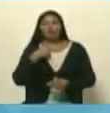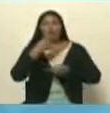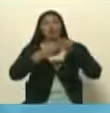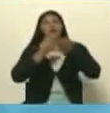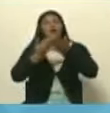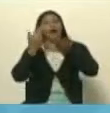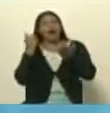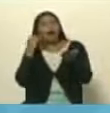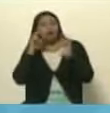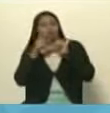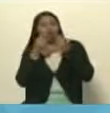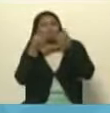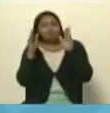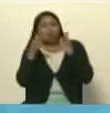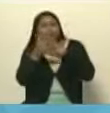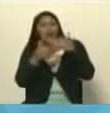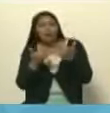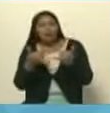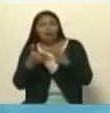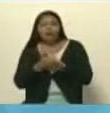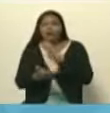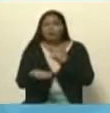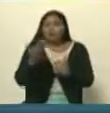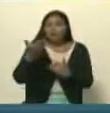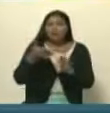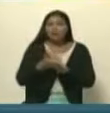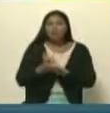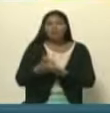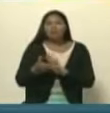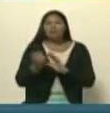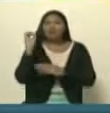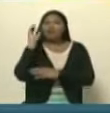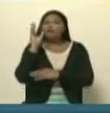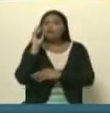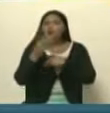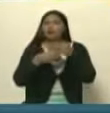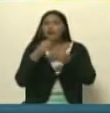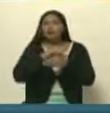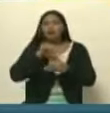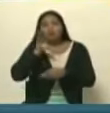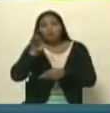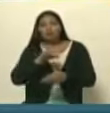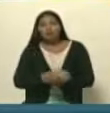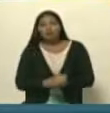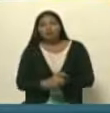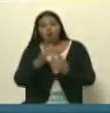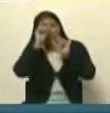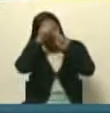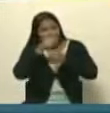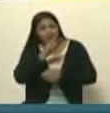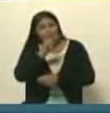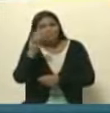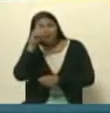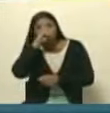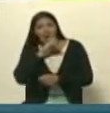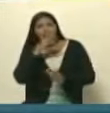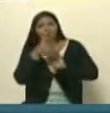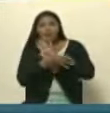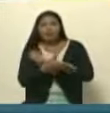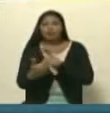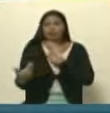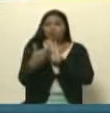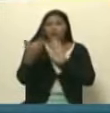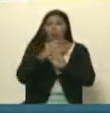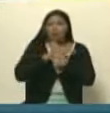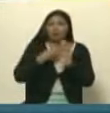análisis, un abrebocas, de la importancia del foro que hoy se está llevando a cabo en nuestro país, conmemorando esos 20 años de ese golpe